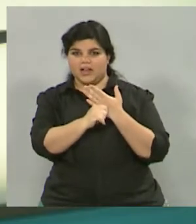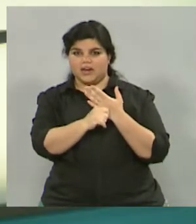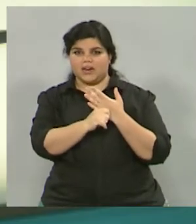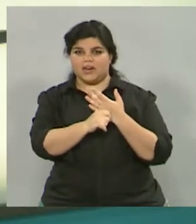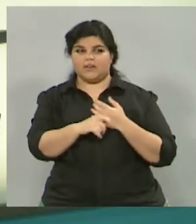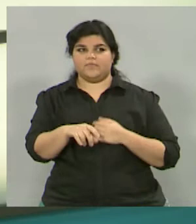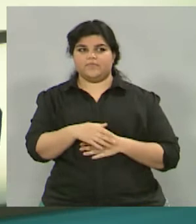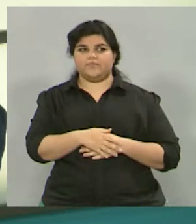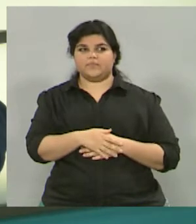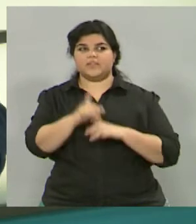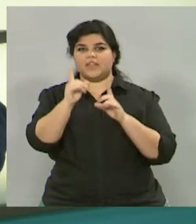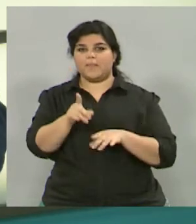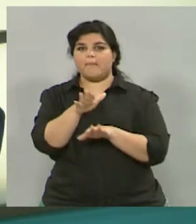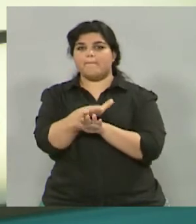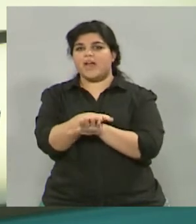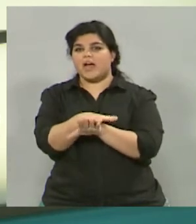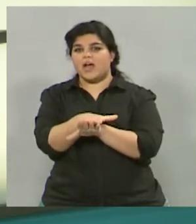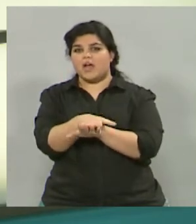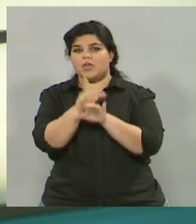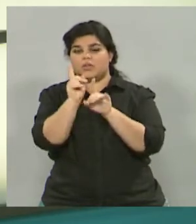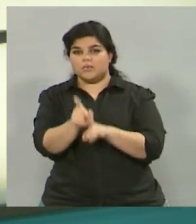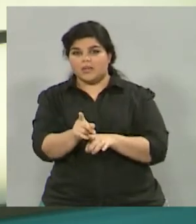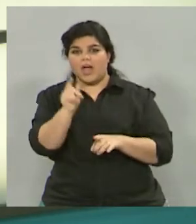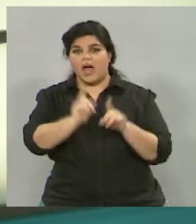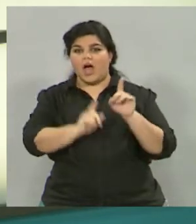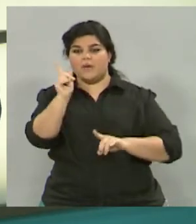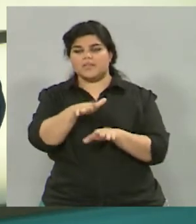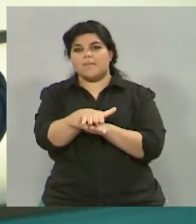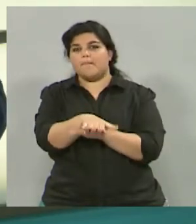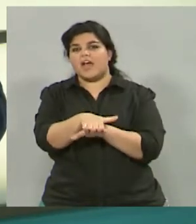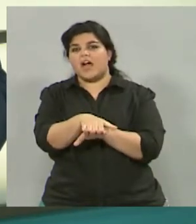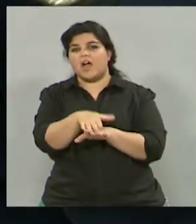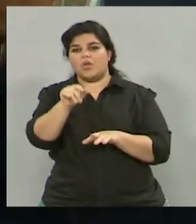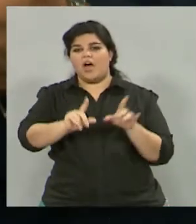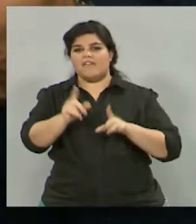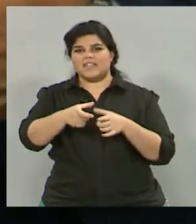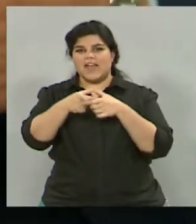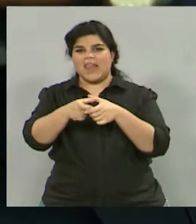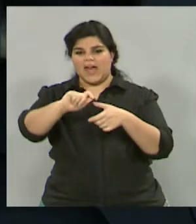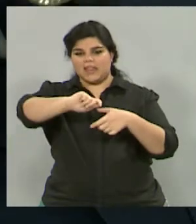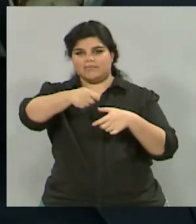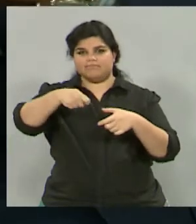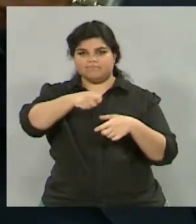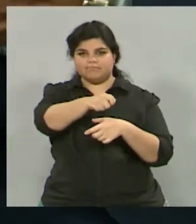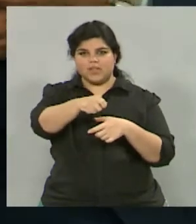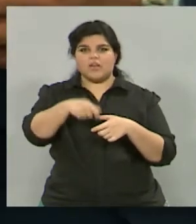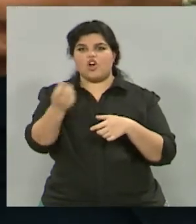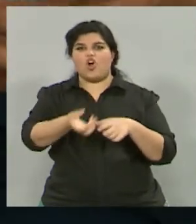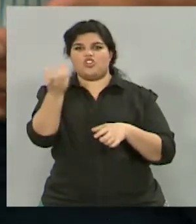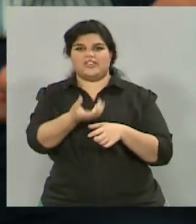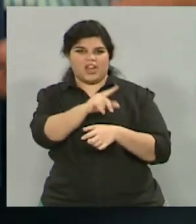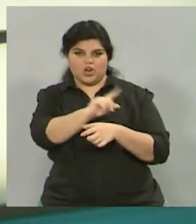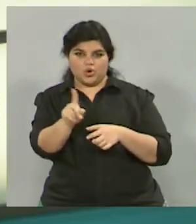medida, también el caso del pescado, que los estudiantes normalmente utilizan el pescado de manera más enlatada, porque es mucho más rápido, quizás no tienen que cocinarlo,